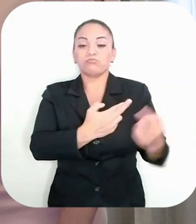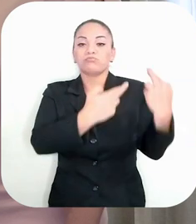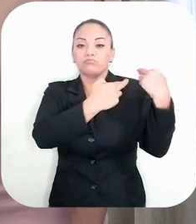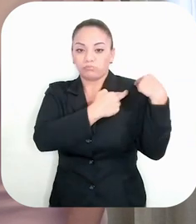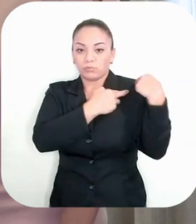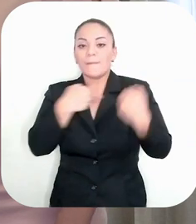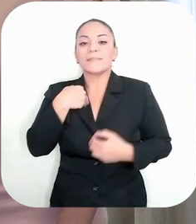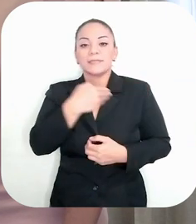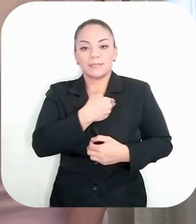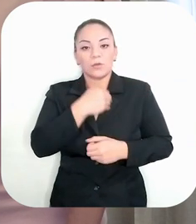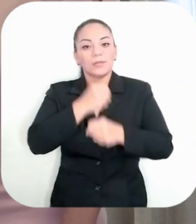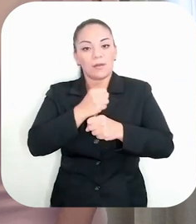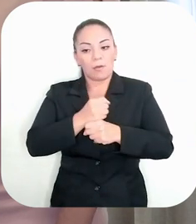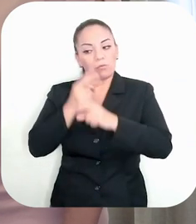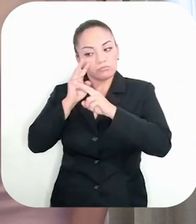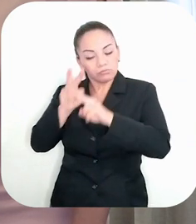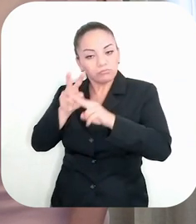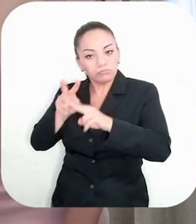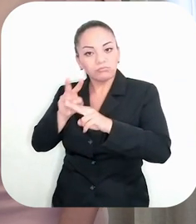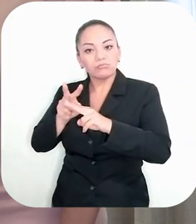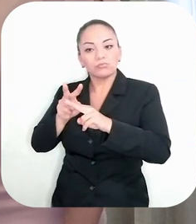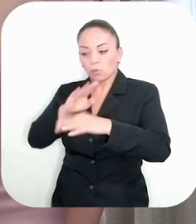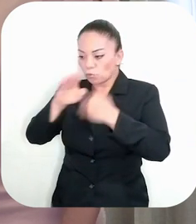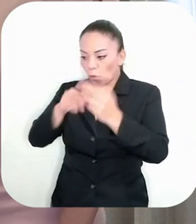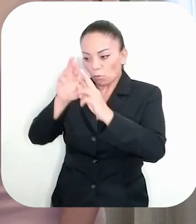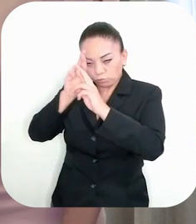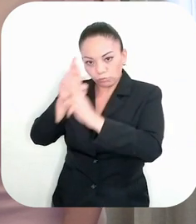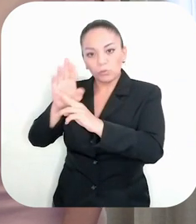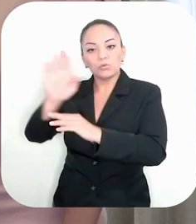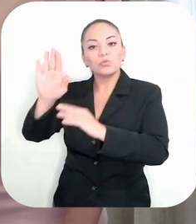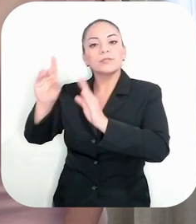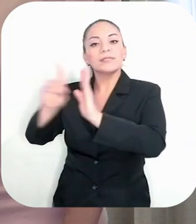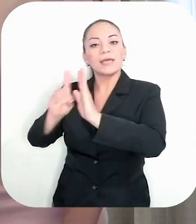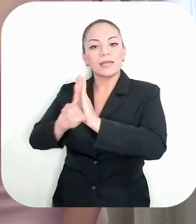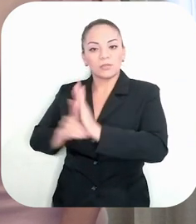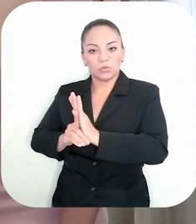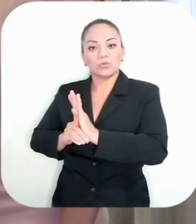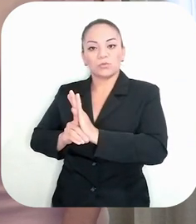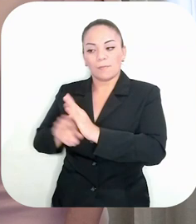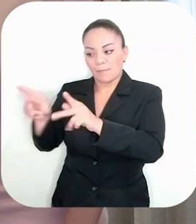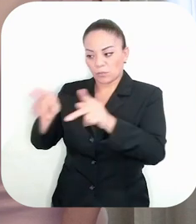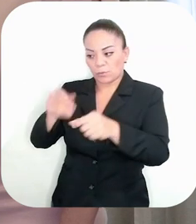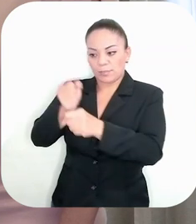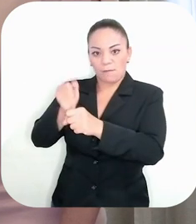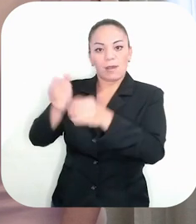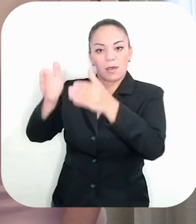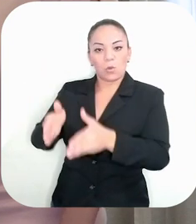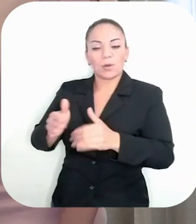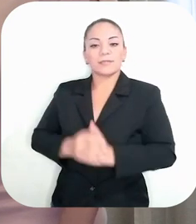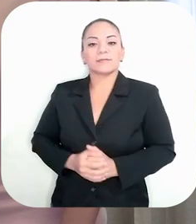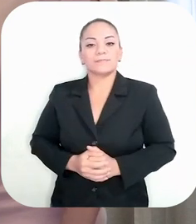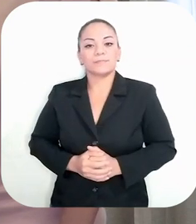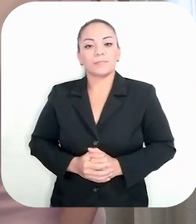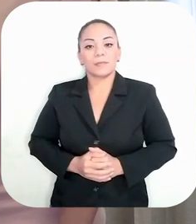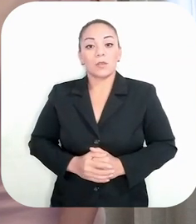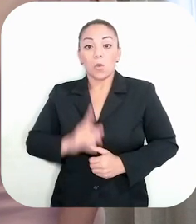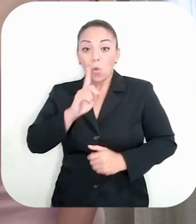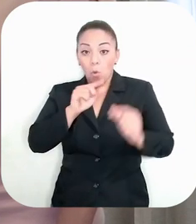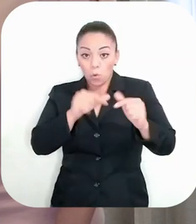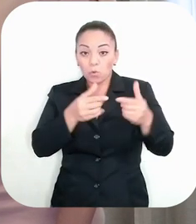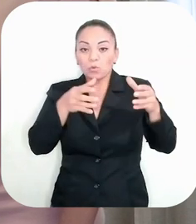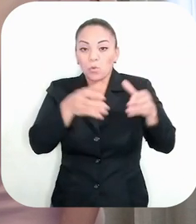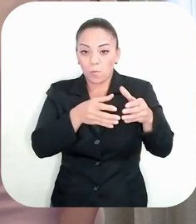del Ministerio de Trabajo velar porque se respeten los derechos de los y las trabajadoras. En ese sentido, la cartera Mi Cargo está